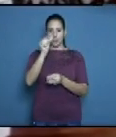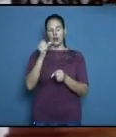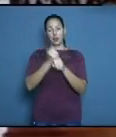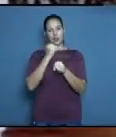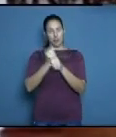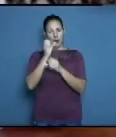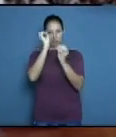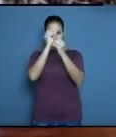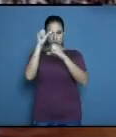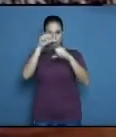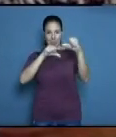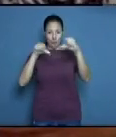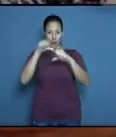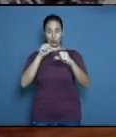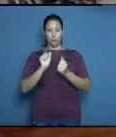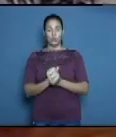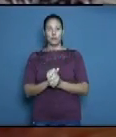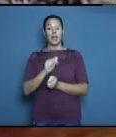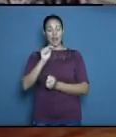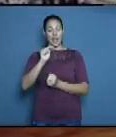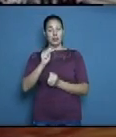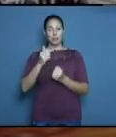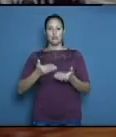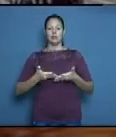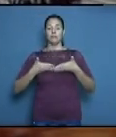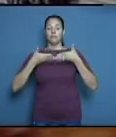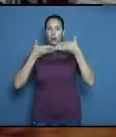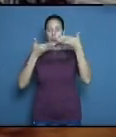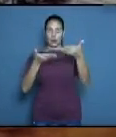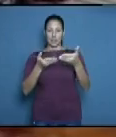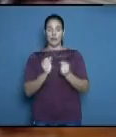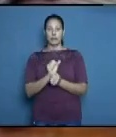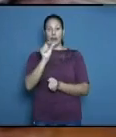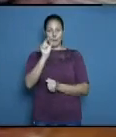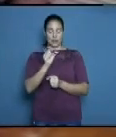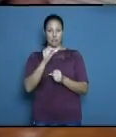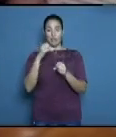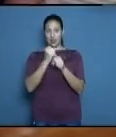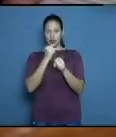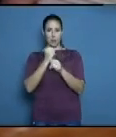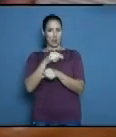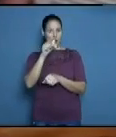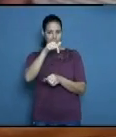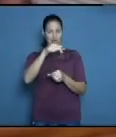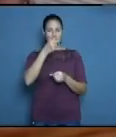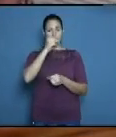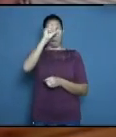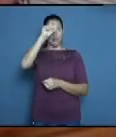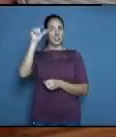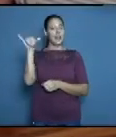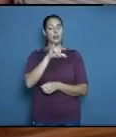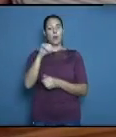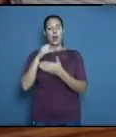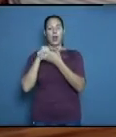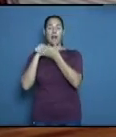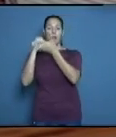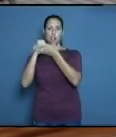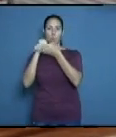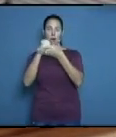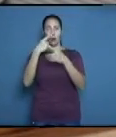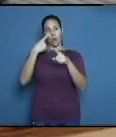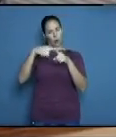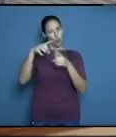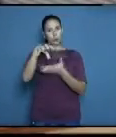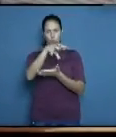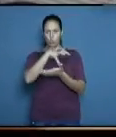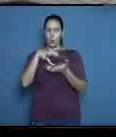de esta sección sindical han desarrollado varias actividades de bienestar social como las desarrolladas en el hogar de ancianos número 2